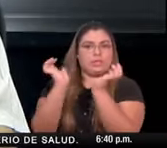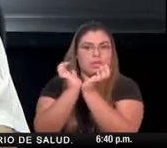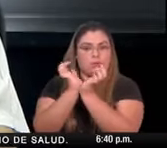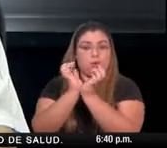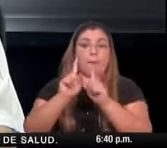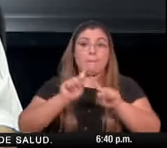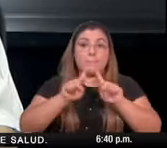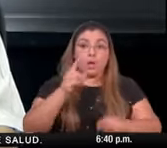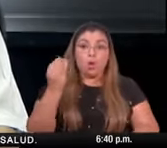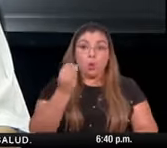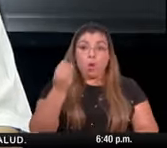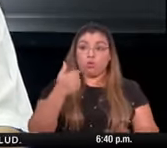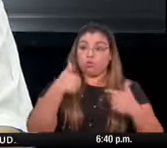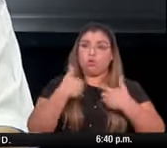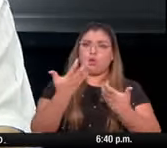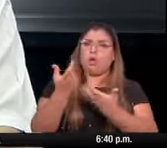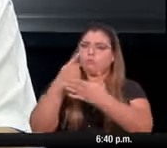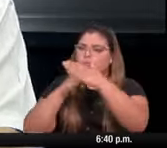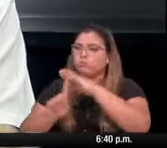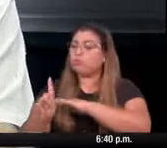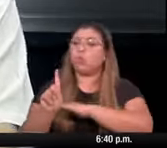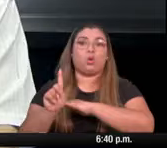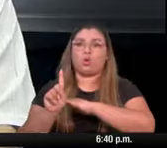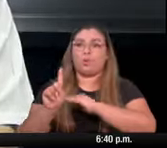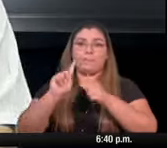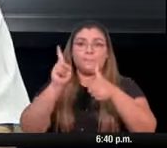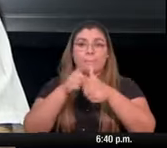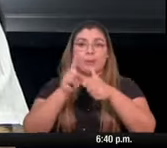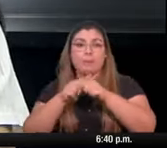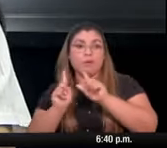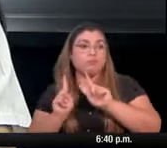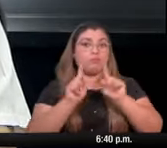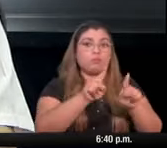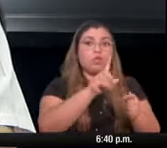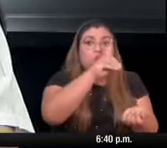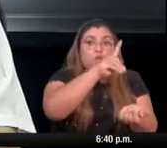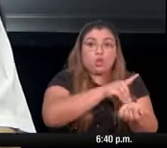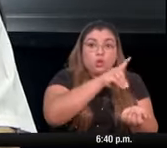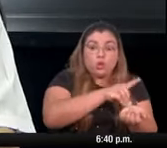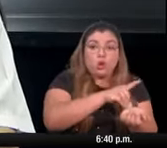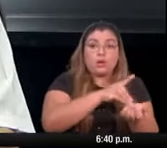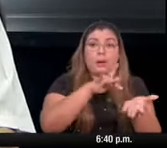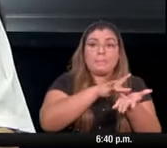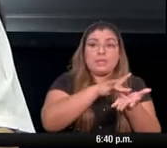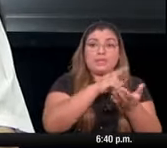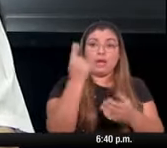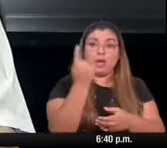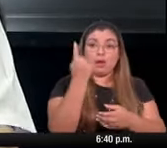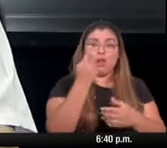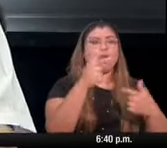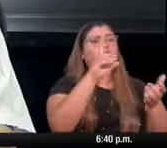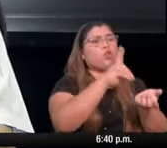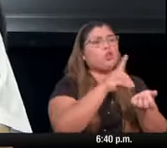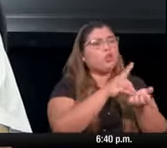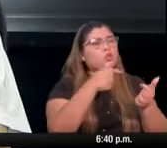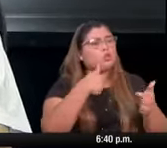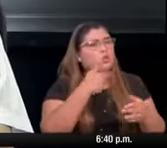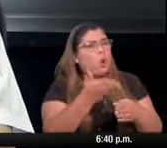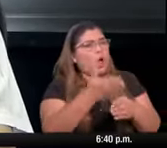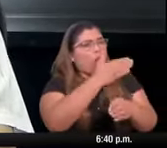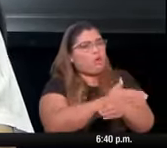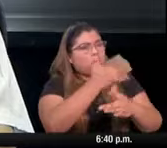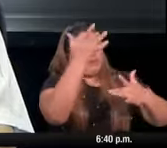acudir a un médico general el cual le va a dar la referencia para que vaya a una clínica COVID si usted va directamente a la clínica COVID sin esa